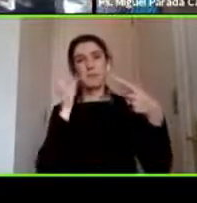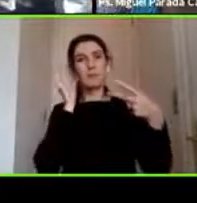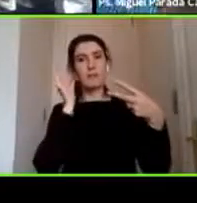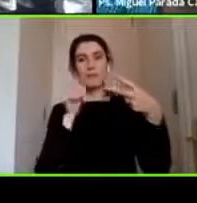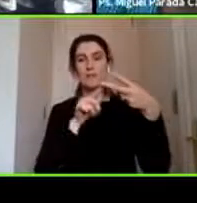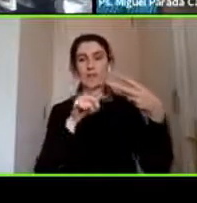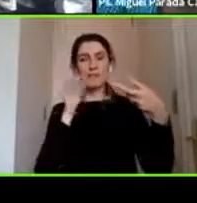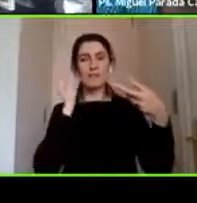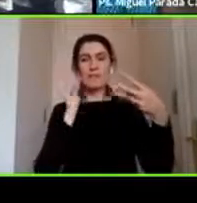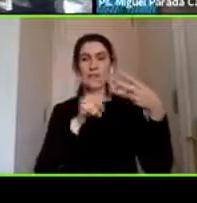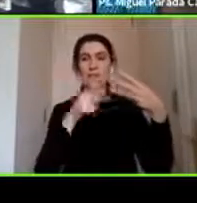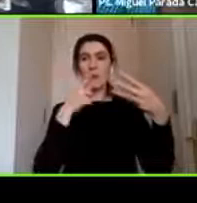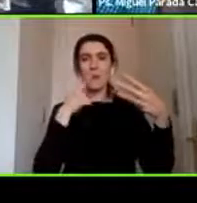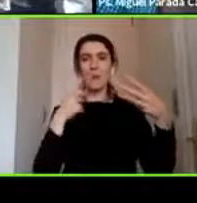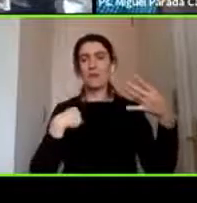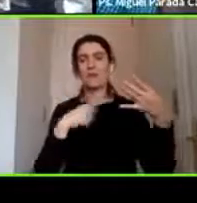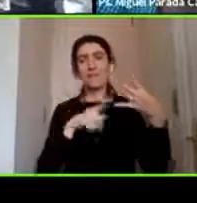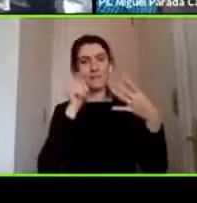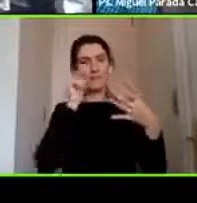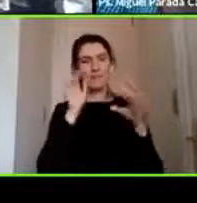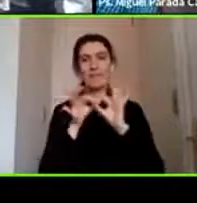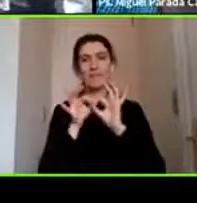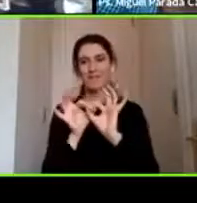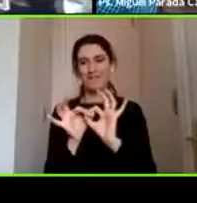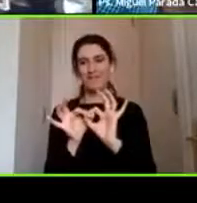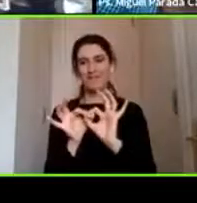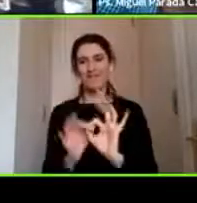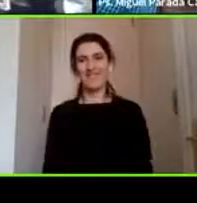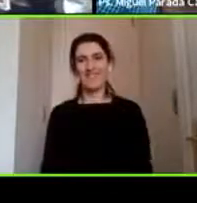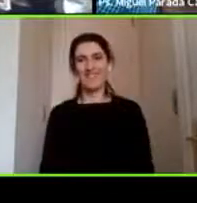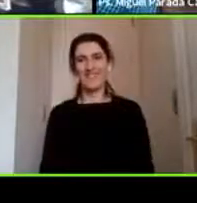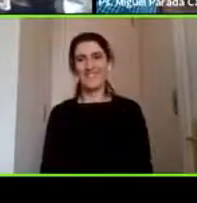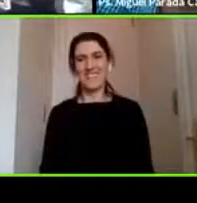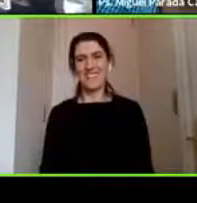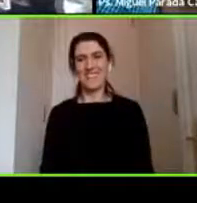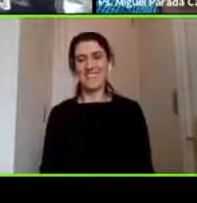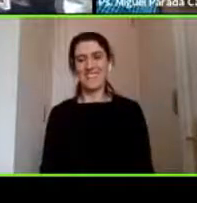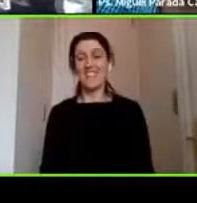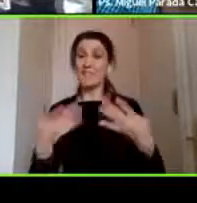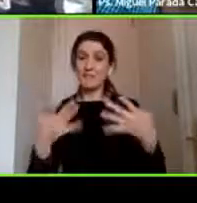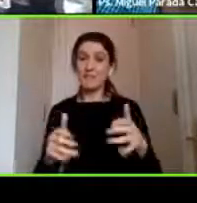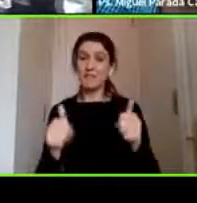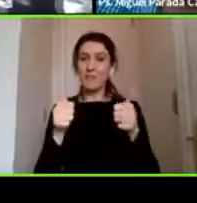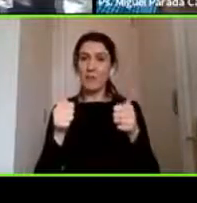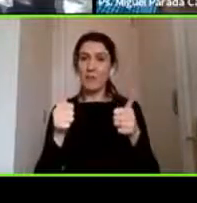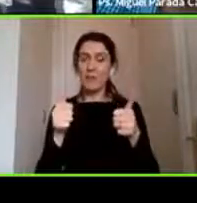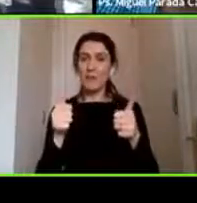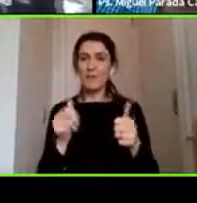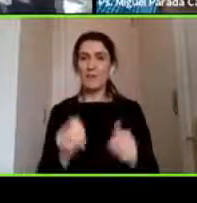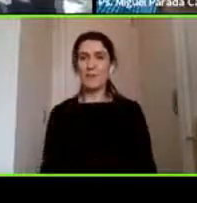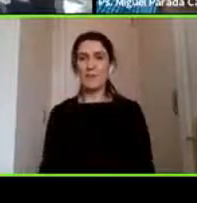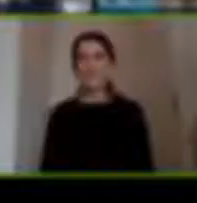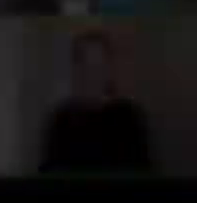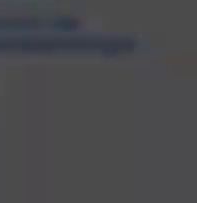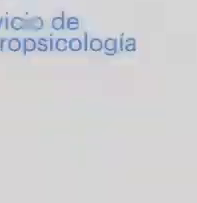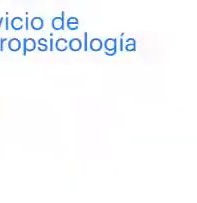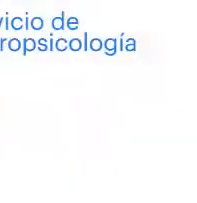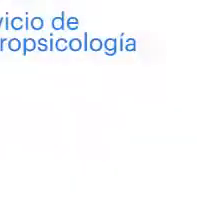gracias por la interpretación así que eso que estén muy bien muchas gracias